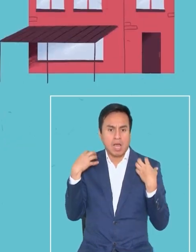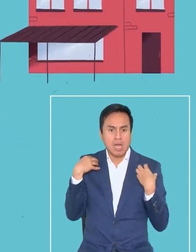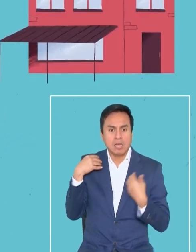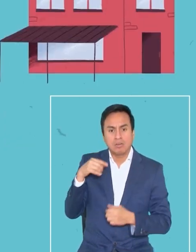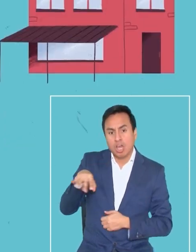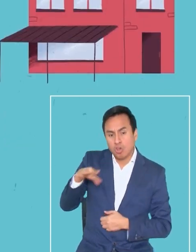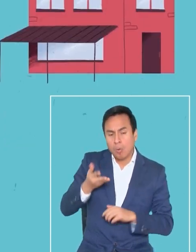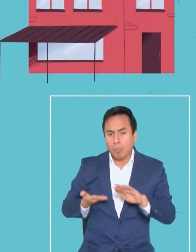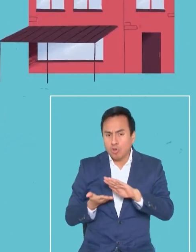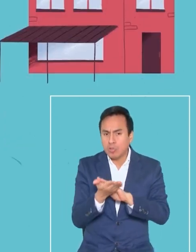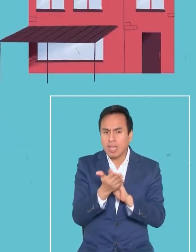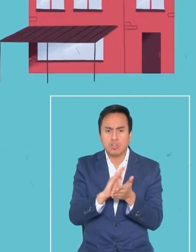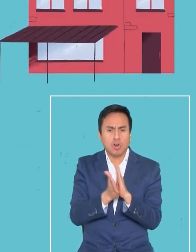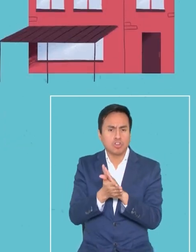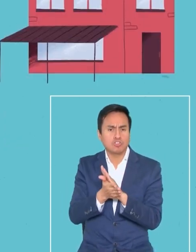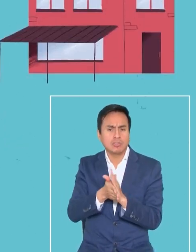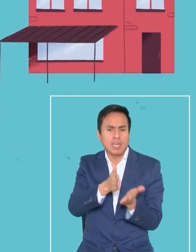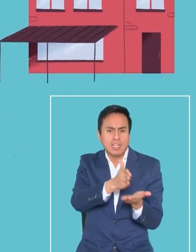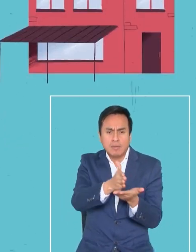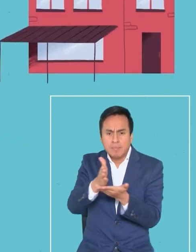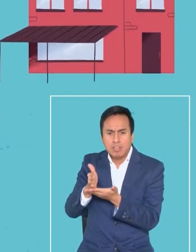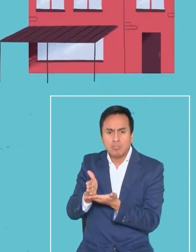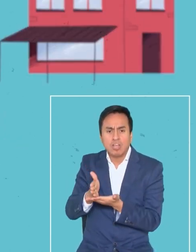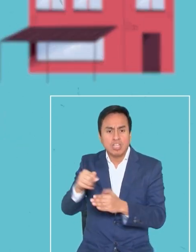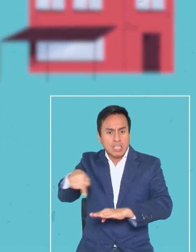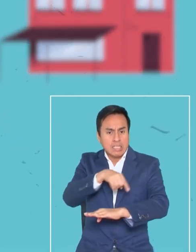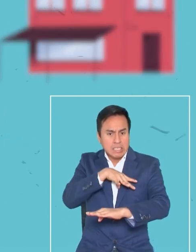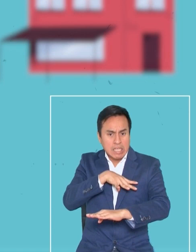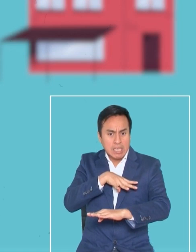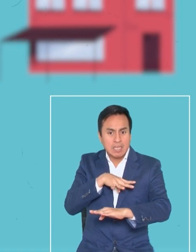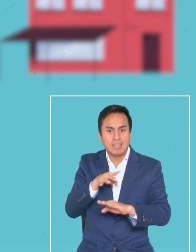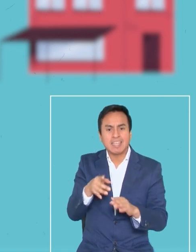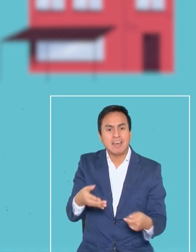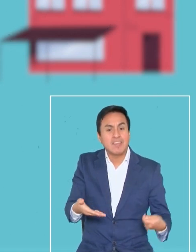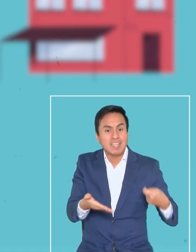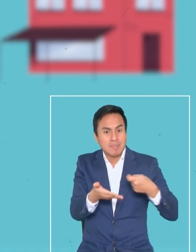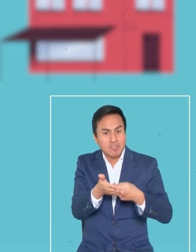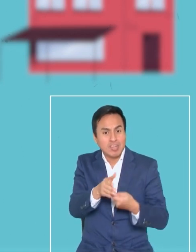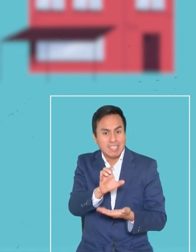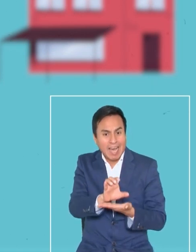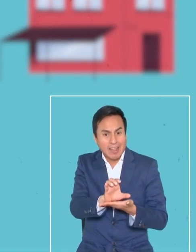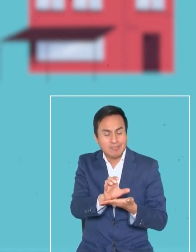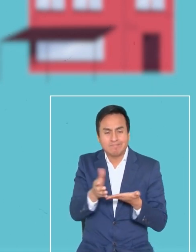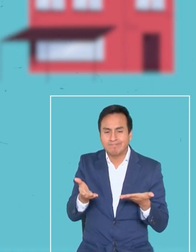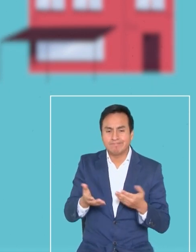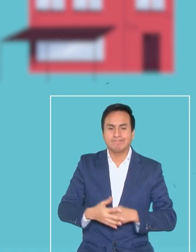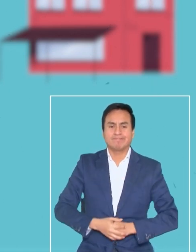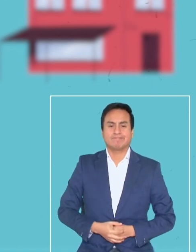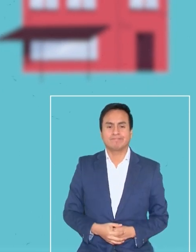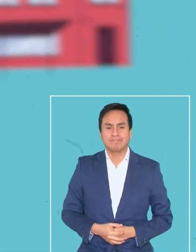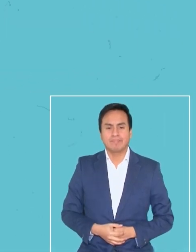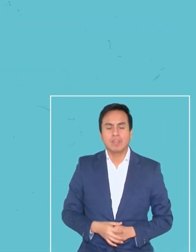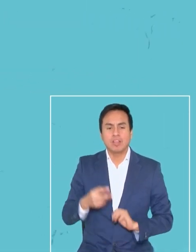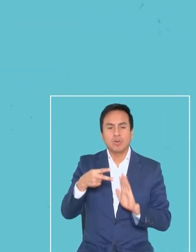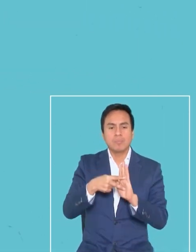apoderados y apoderadas pueden postular a todos los establecimientos del país que reciben financiamiento del Estado.